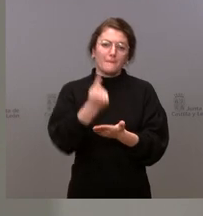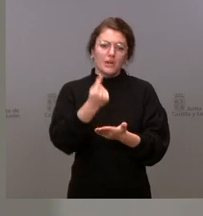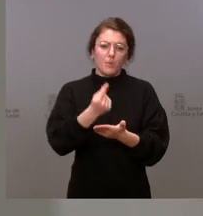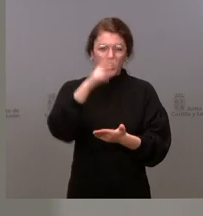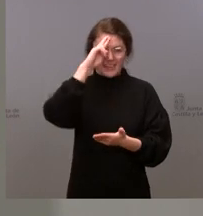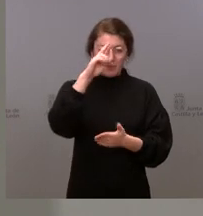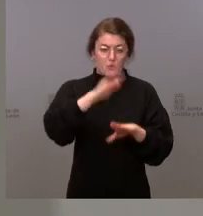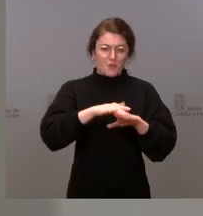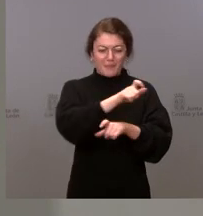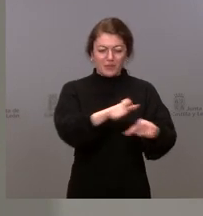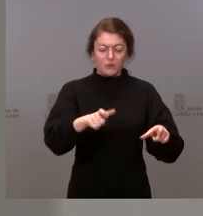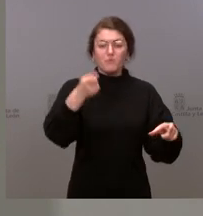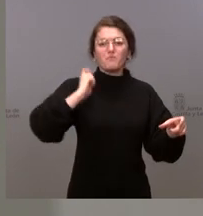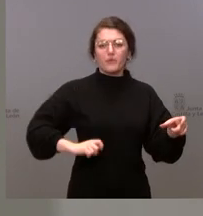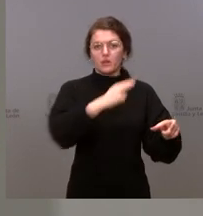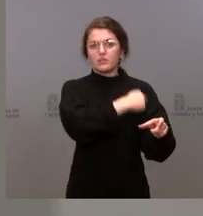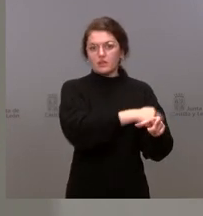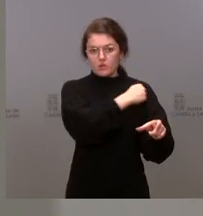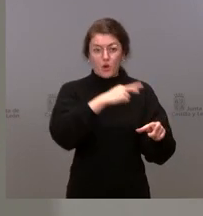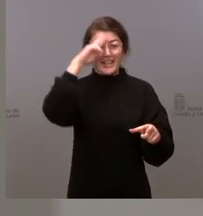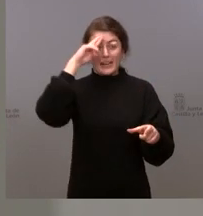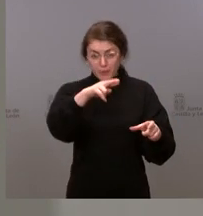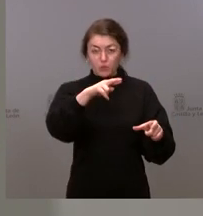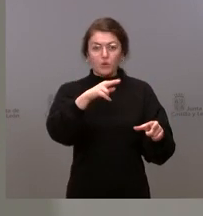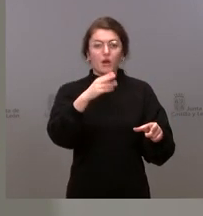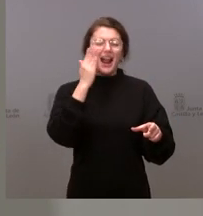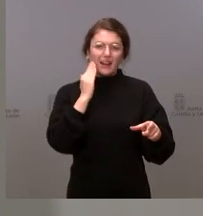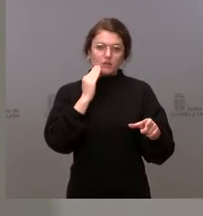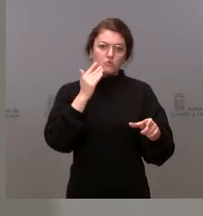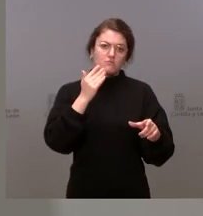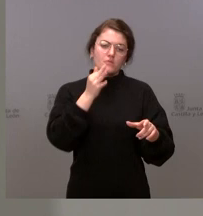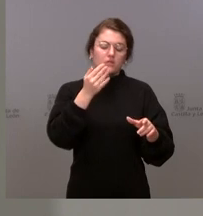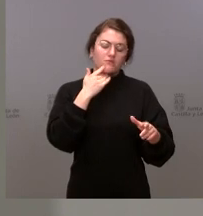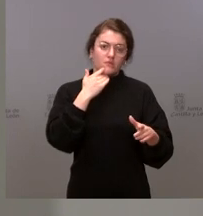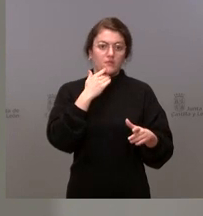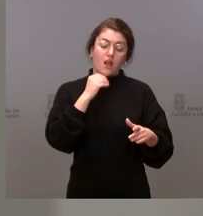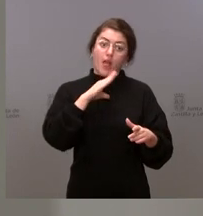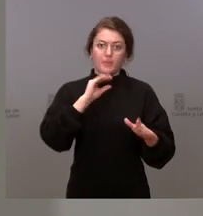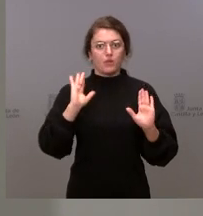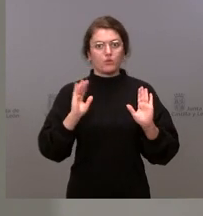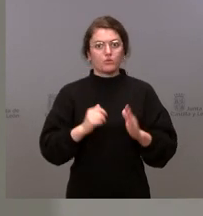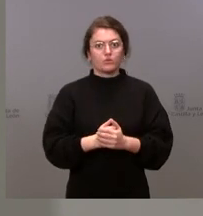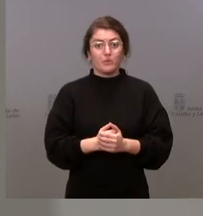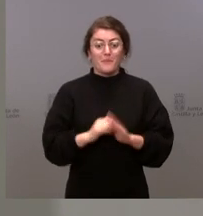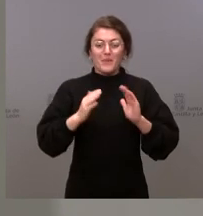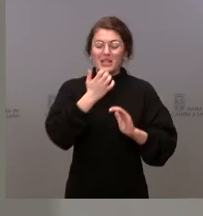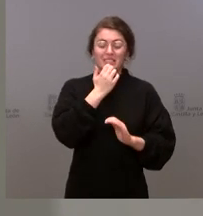profesionales. Respeto, cariño y admiración sería lo propio. Pero si el cariño y la admiración,